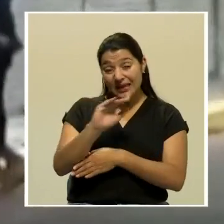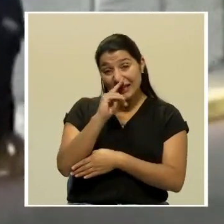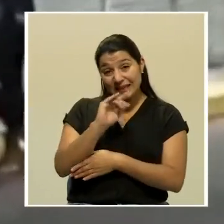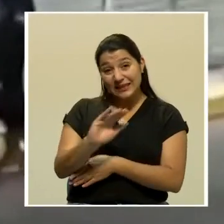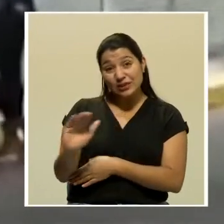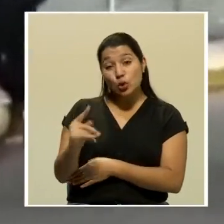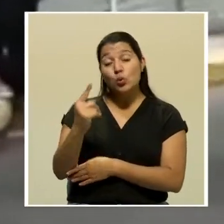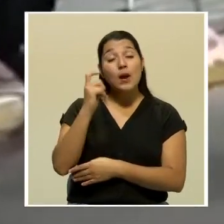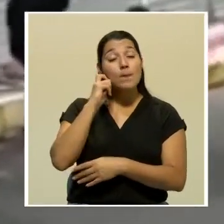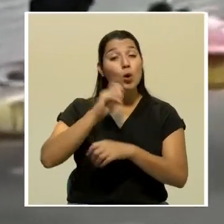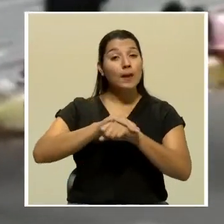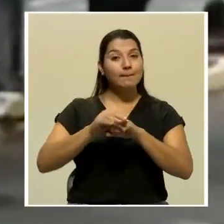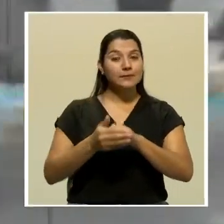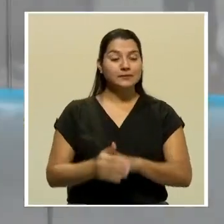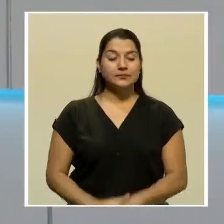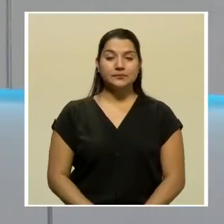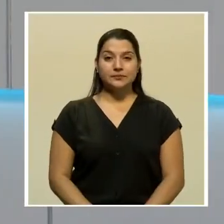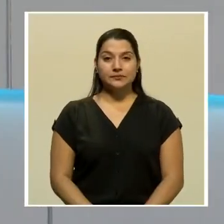embarazada.